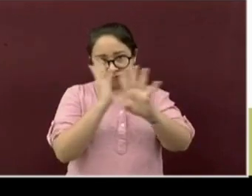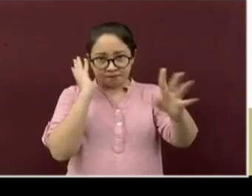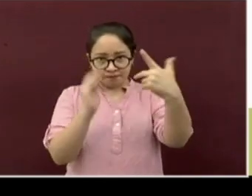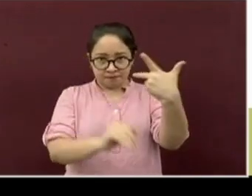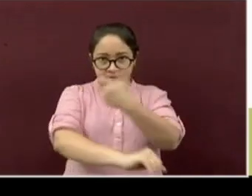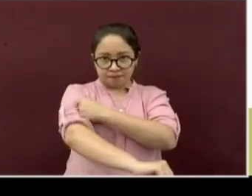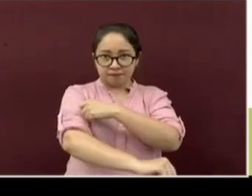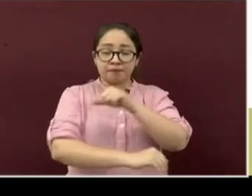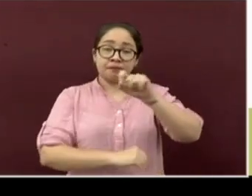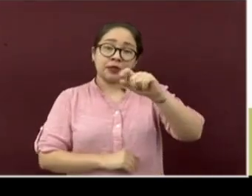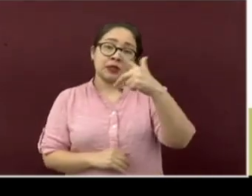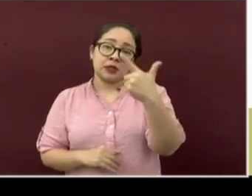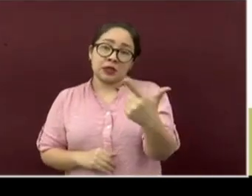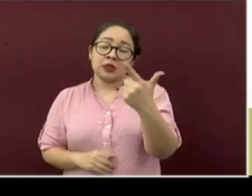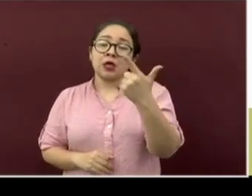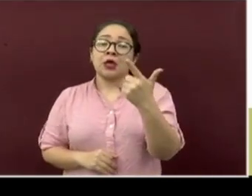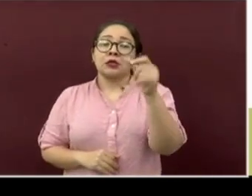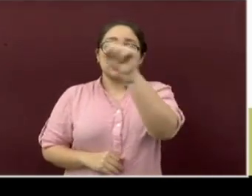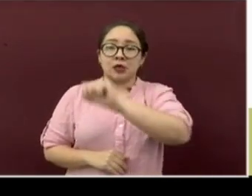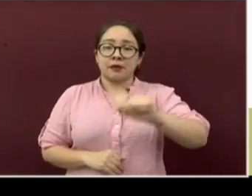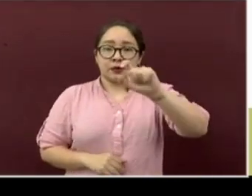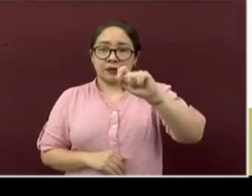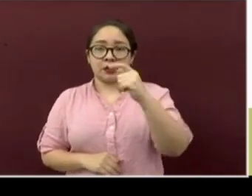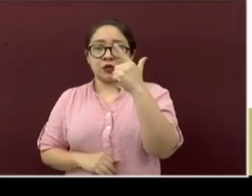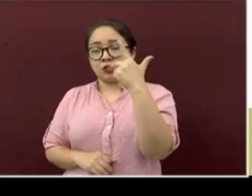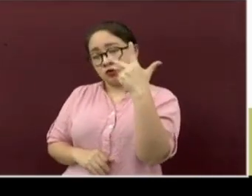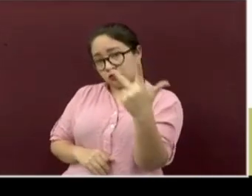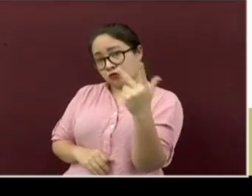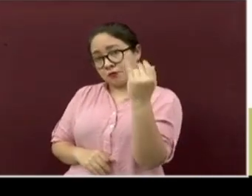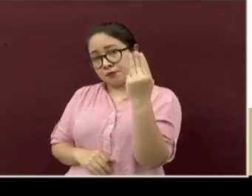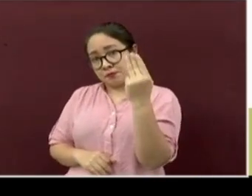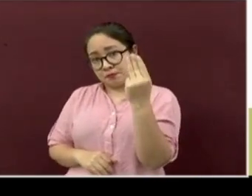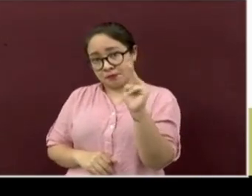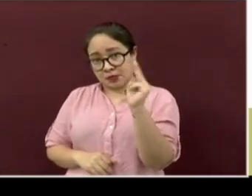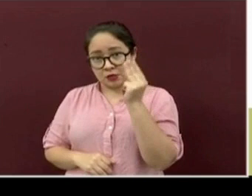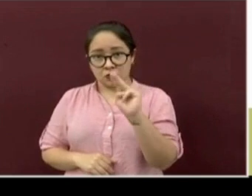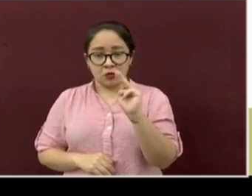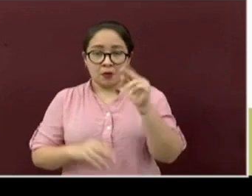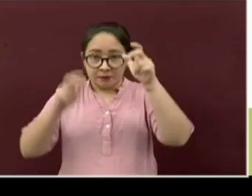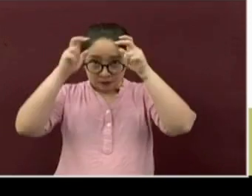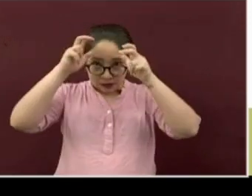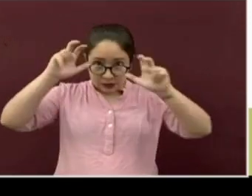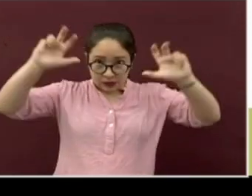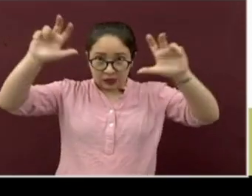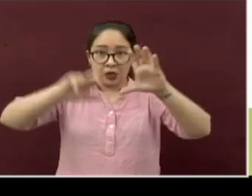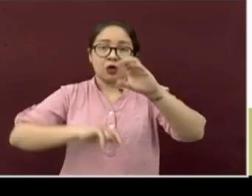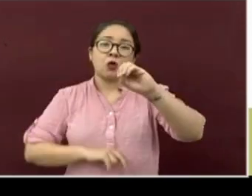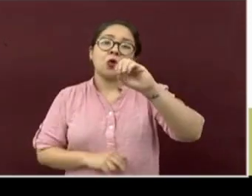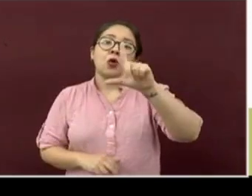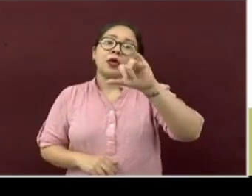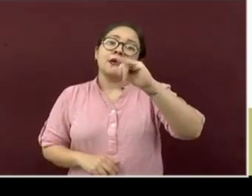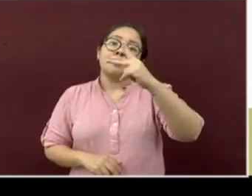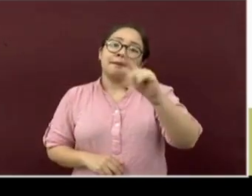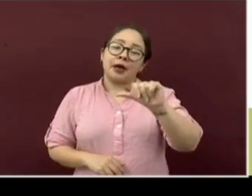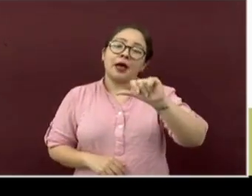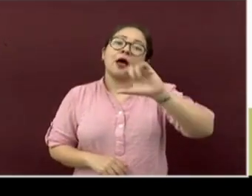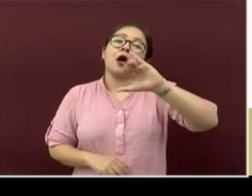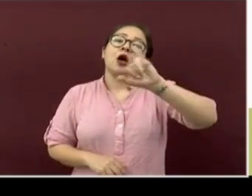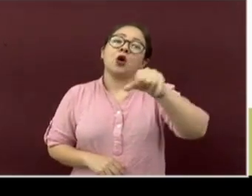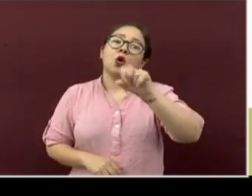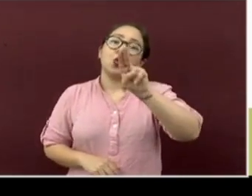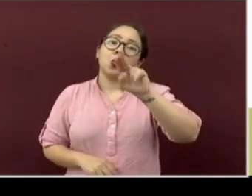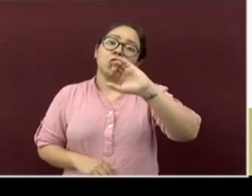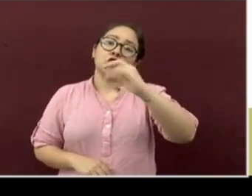y sábado 28 de mayo, la población de Mizantla, Colipa, Juchique de Ferrer y